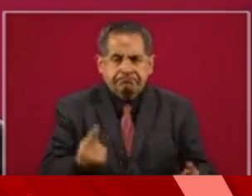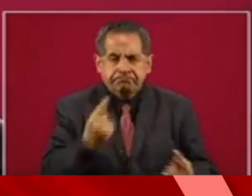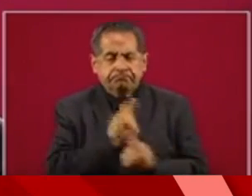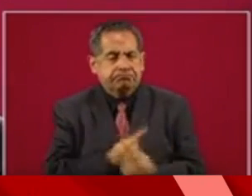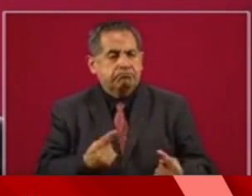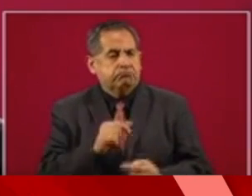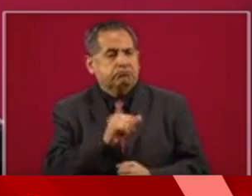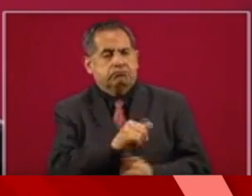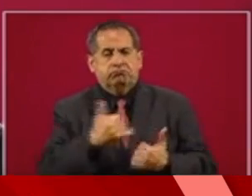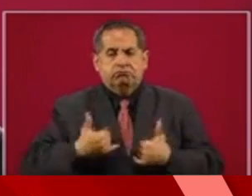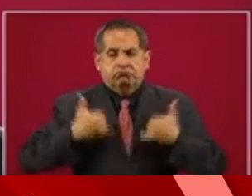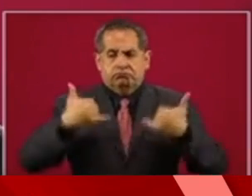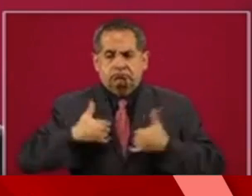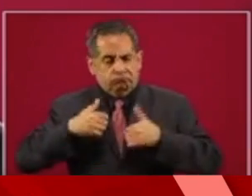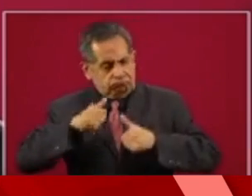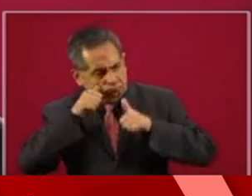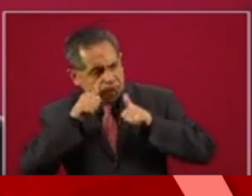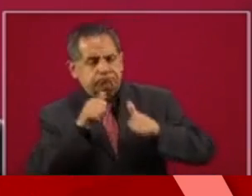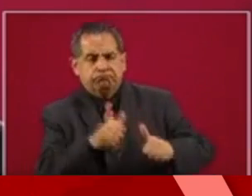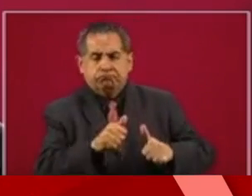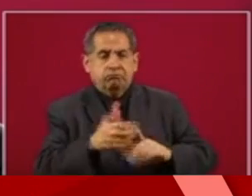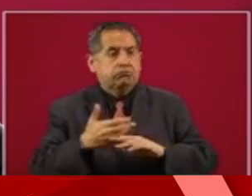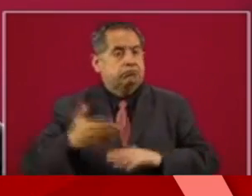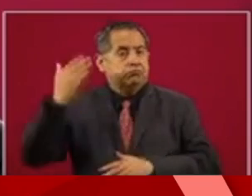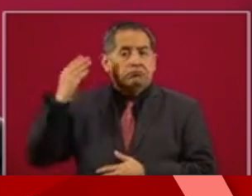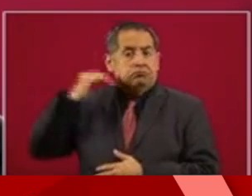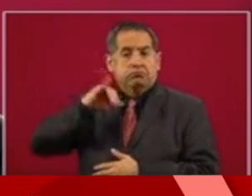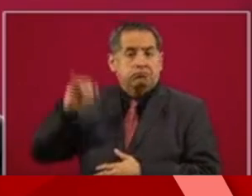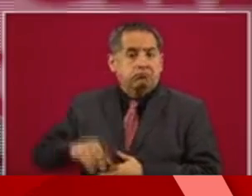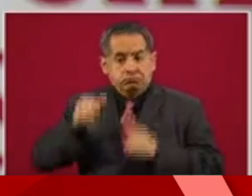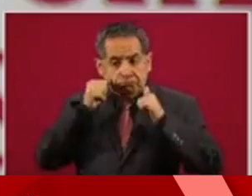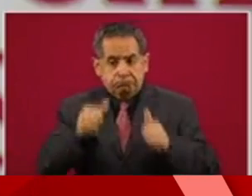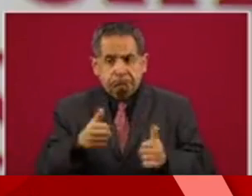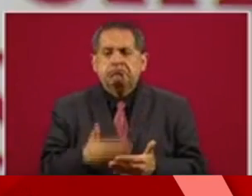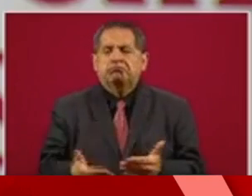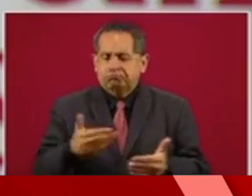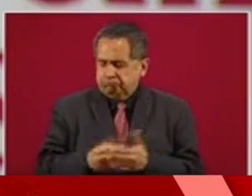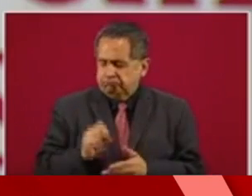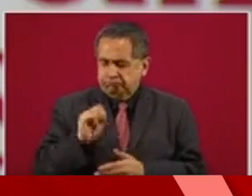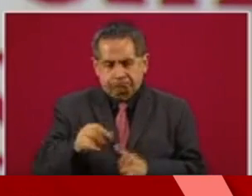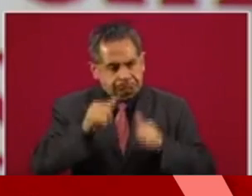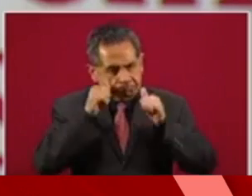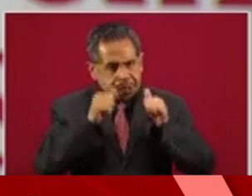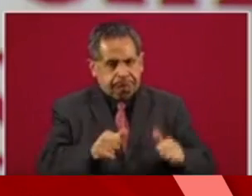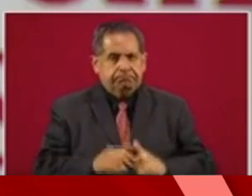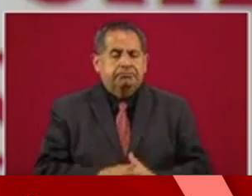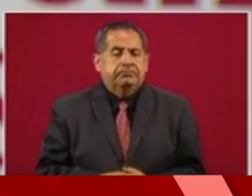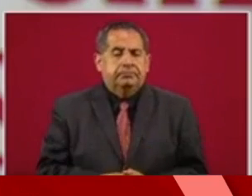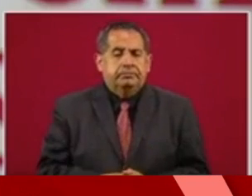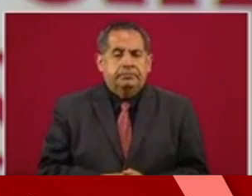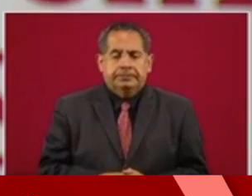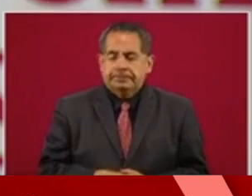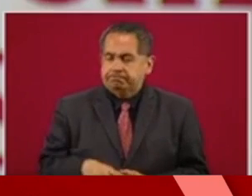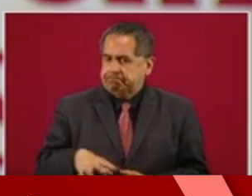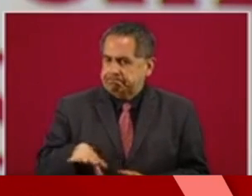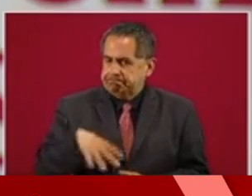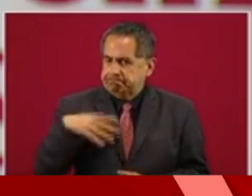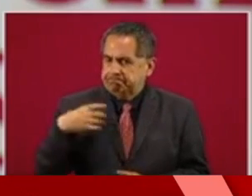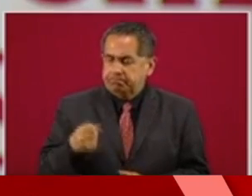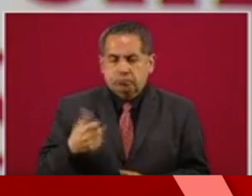con los jóvenes a los que atiende como nunca antes. El esfuerzo es enorme,